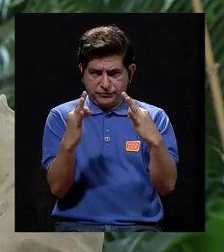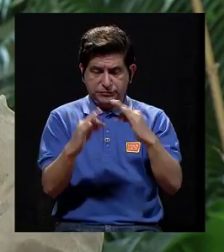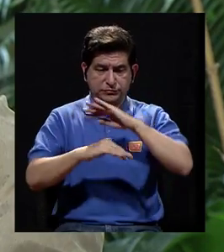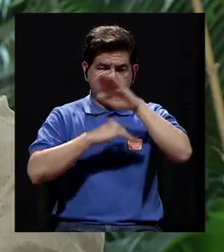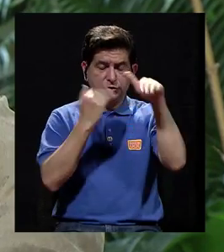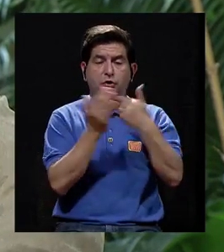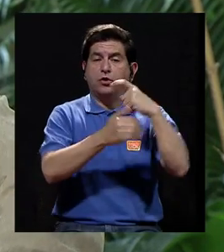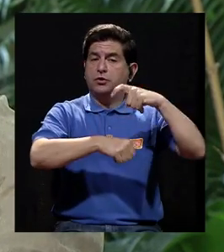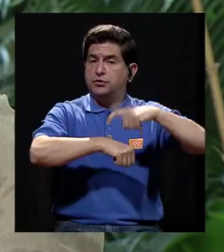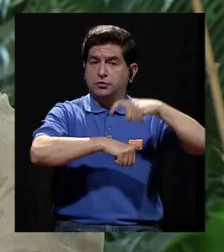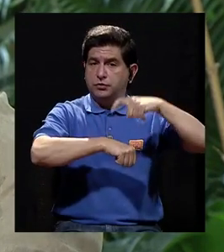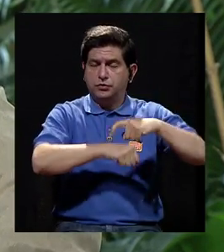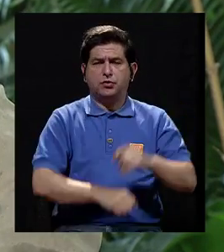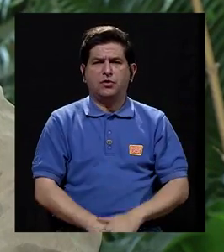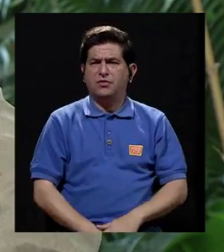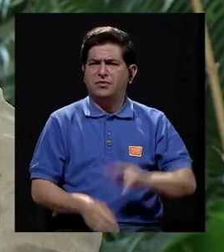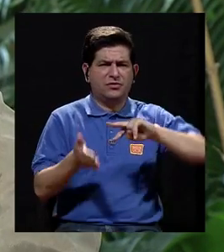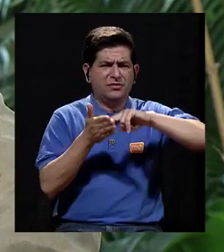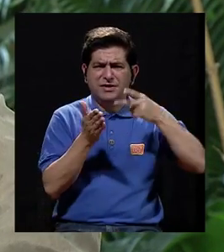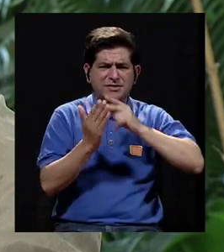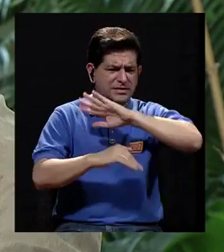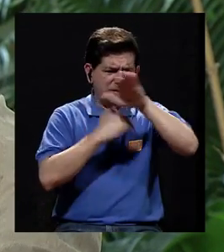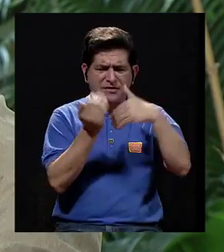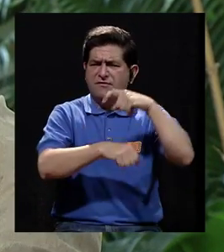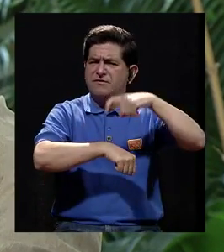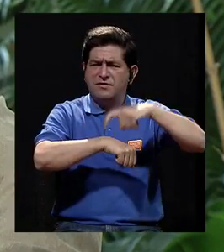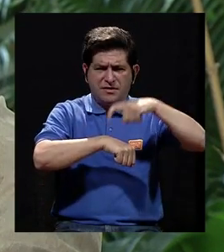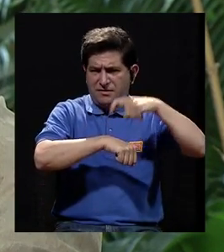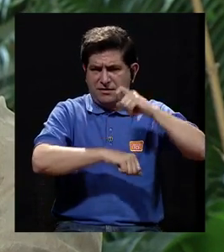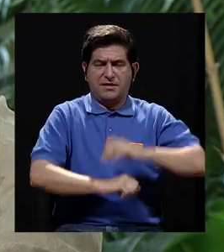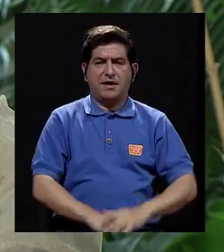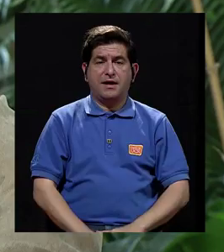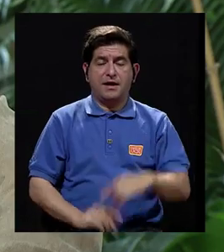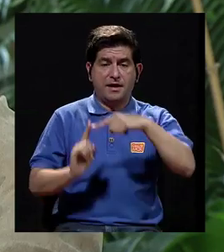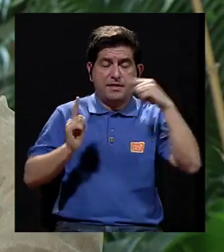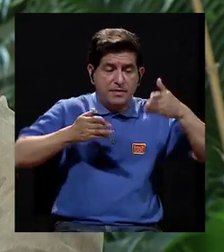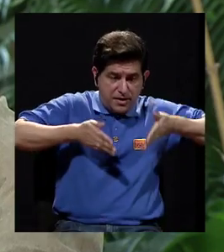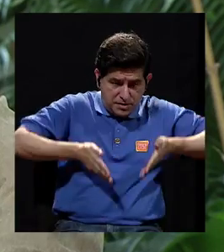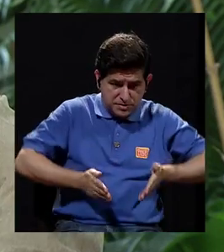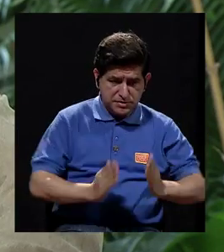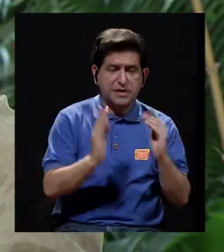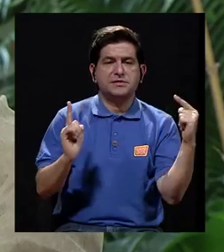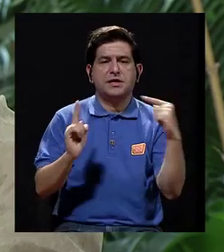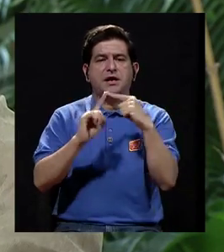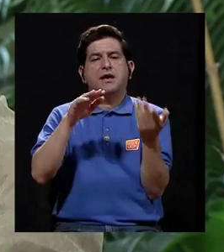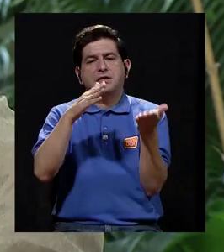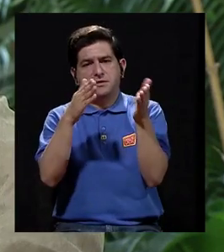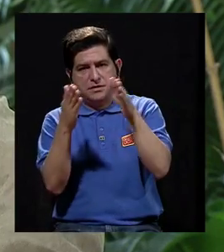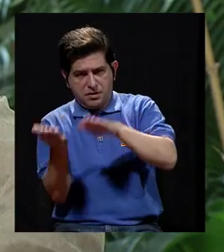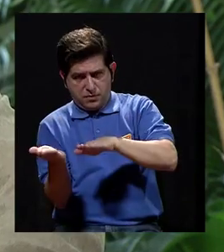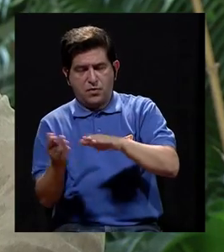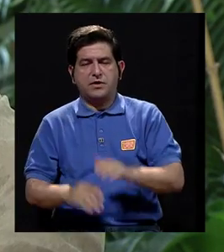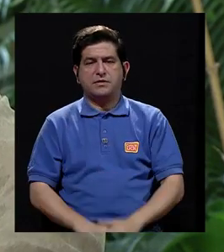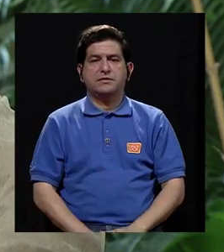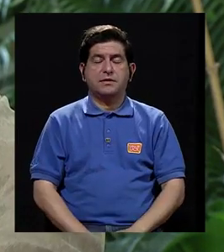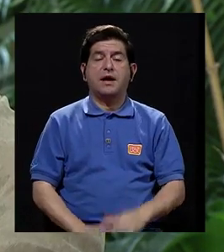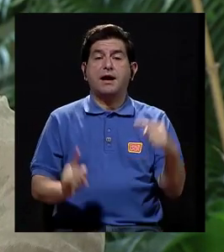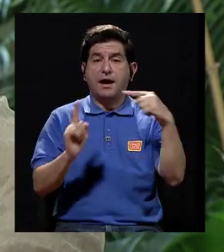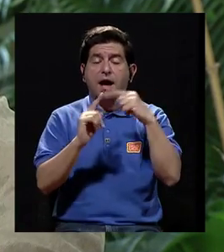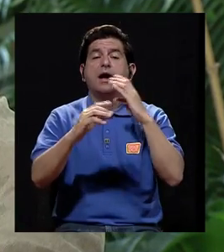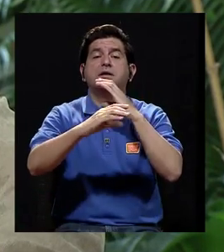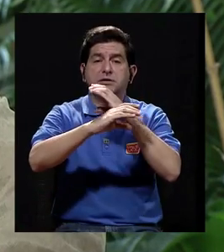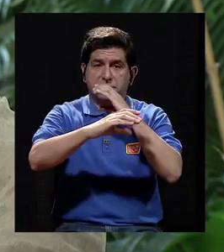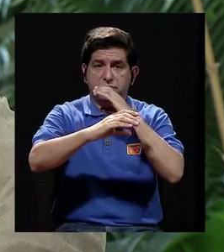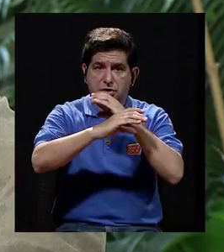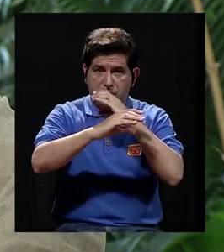esto en todo momento. Y cuando hablamos de todo momento, estamos hablando que desde que nacemos y hasta que morimos. Incluso el